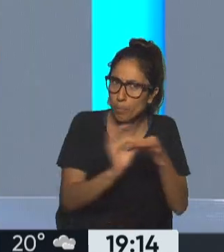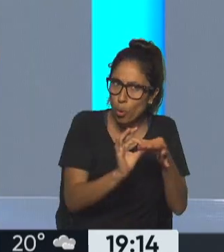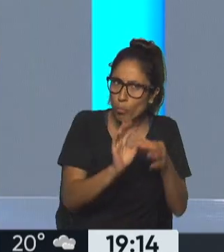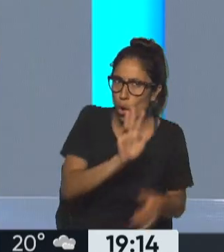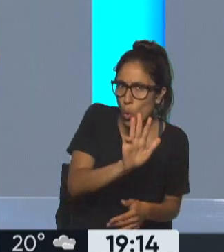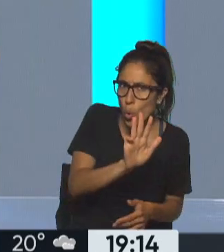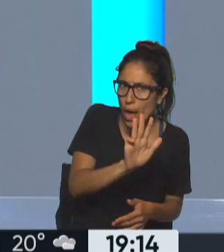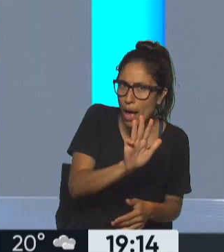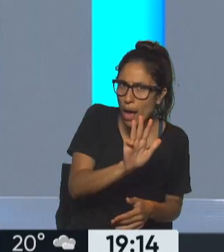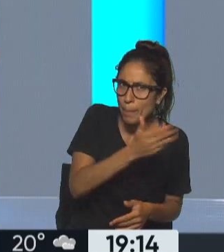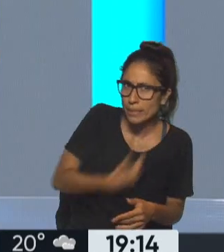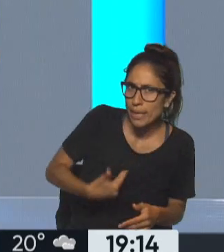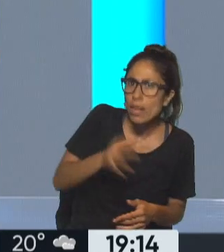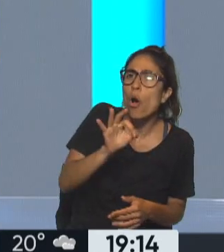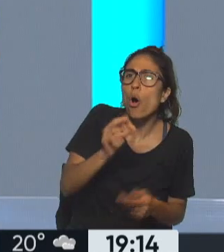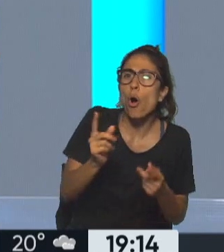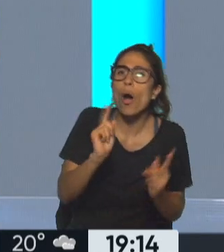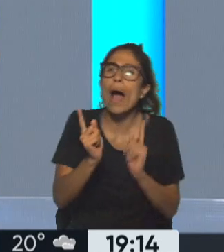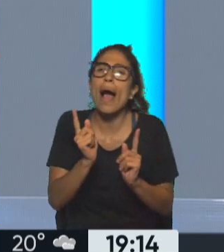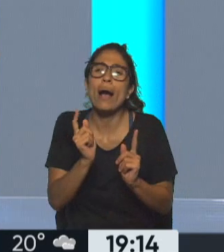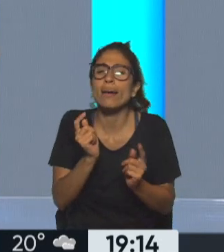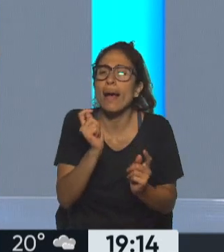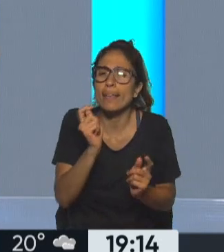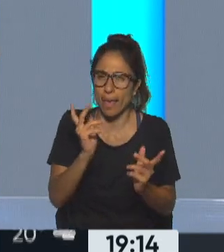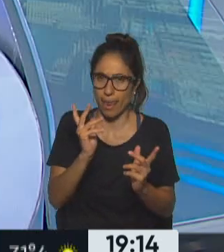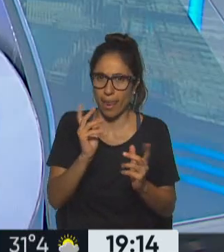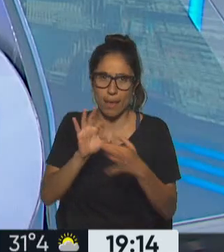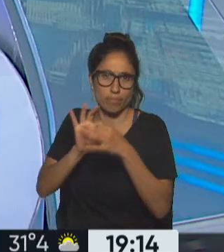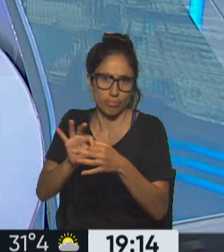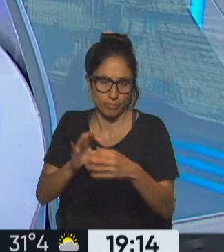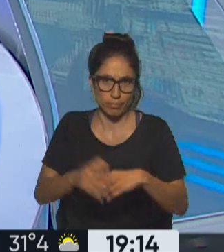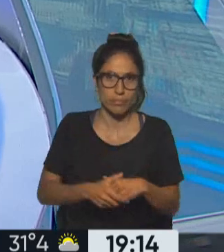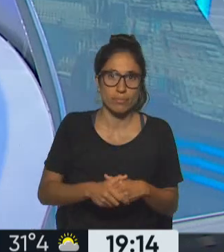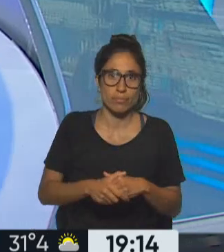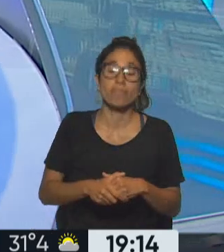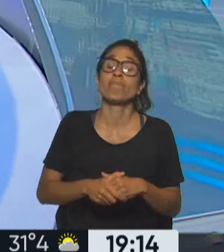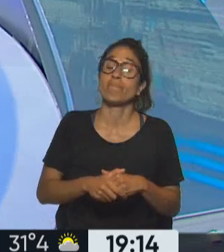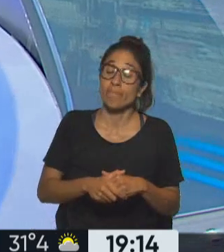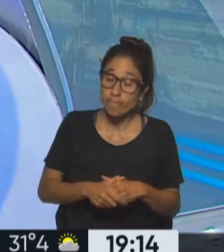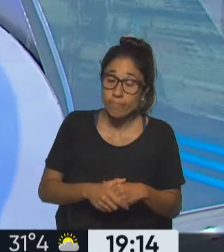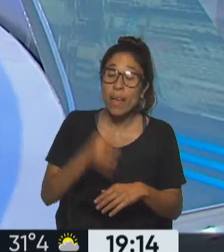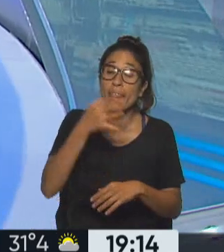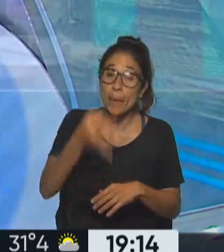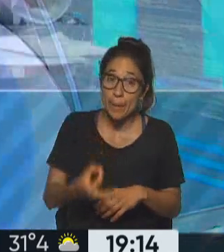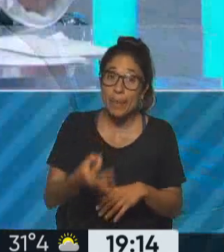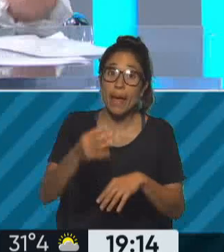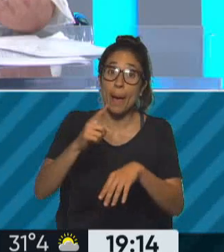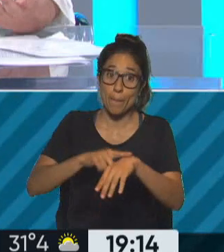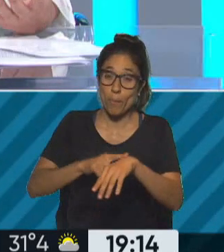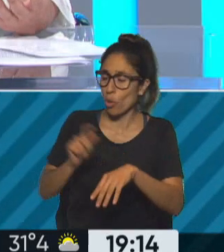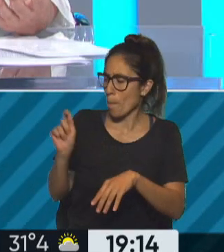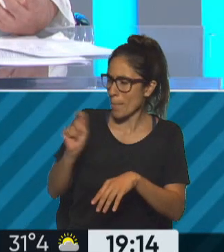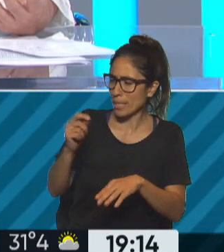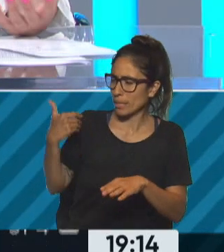veíamos por ejemplo los bloqueos que se dieron en estos últimos meses se veía una inacción total por parte de las fuerzas de seguridad que